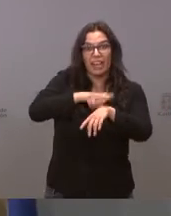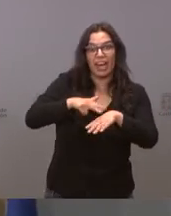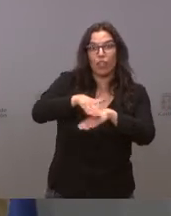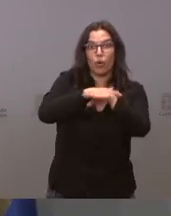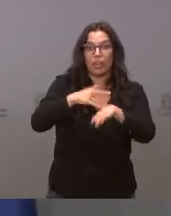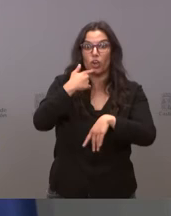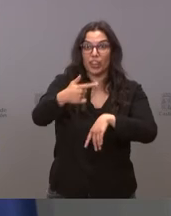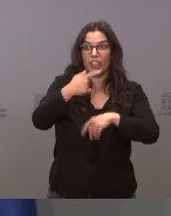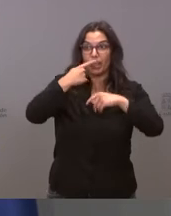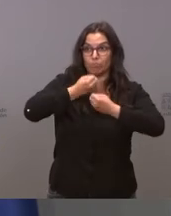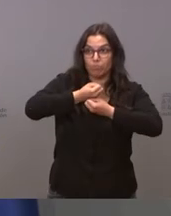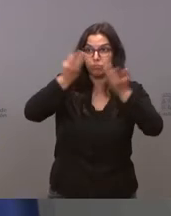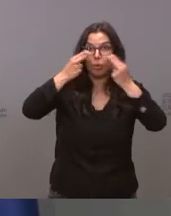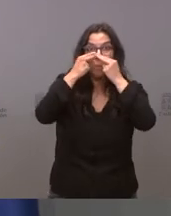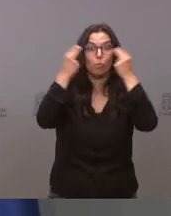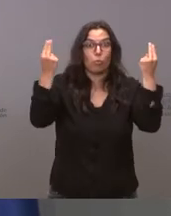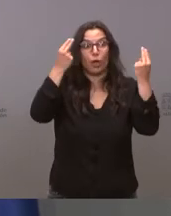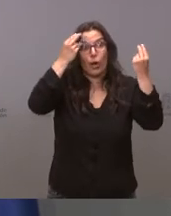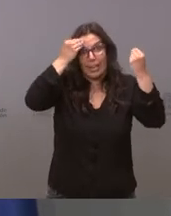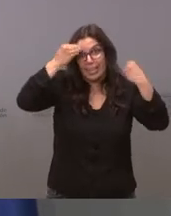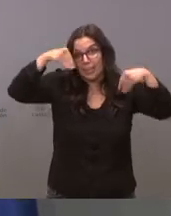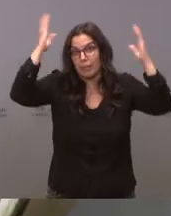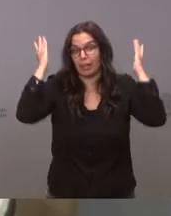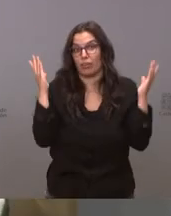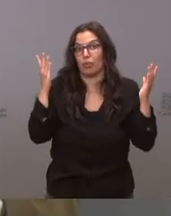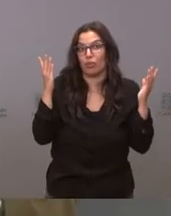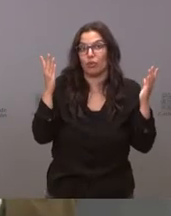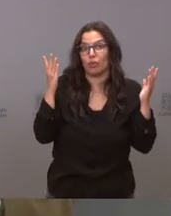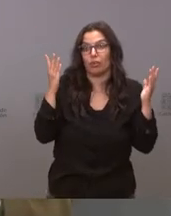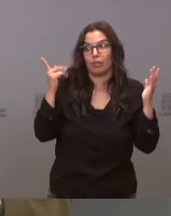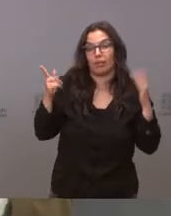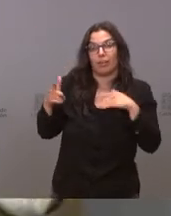públicamente hombre digo yo que si no el gobierno